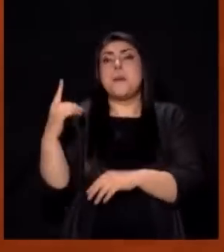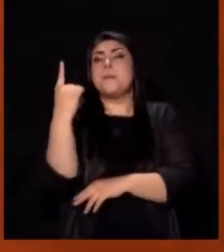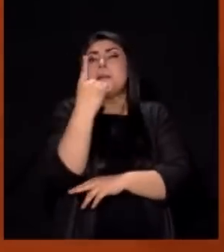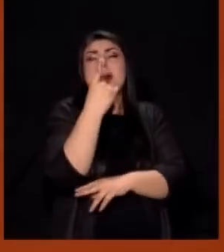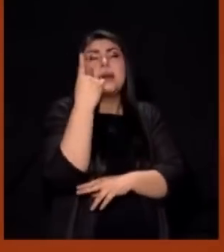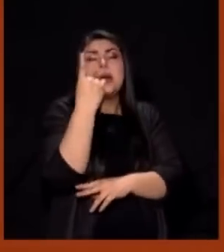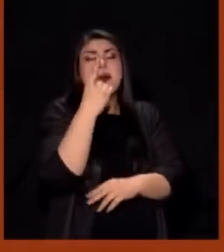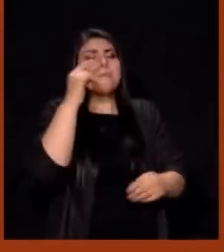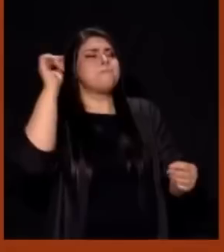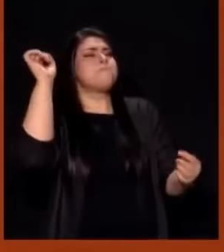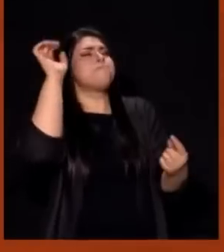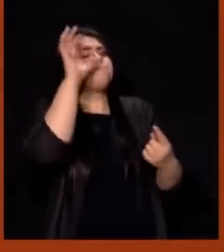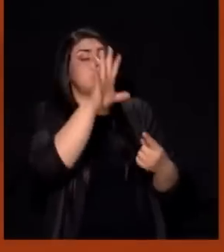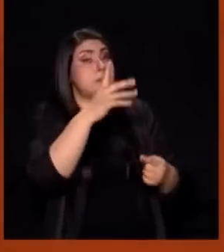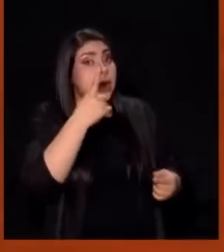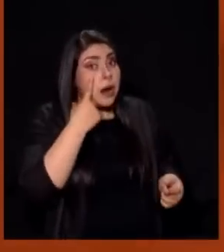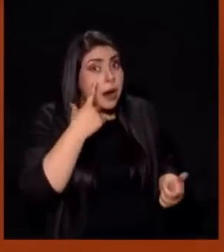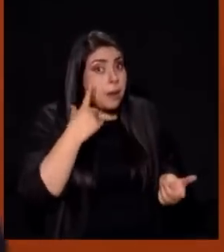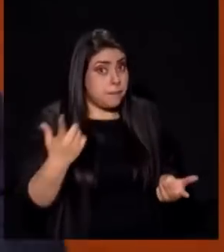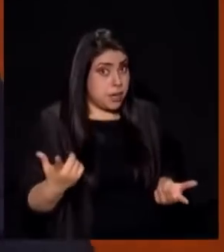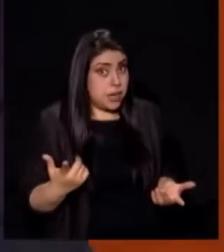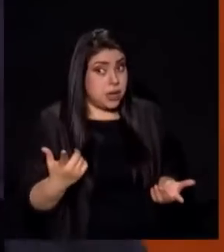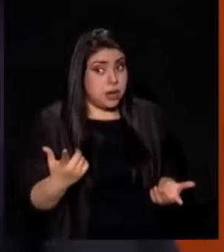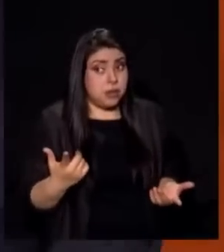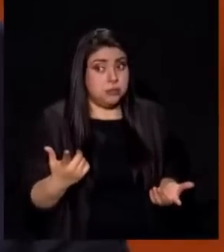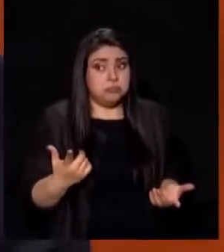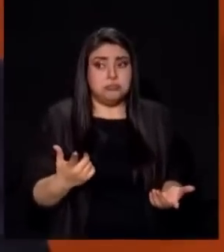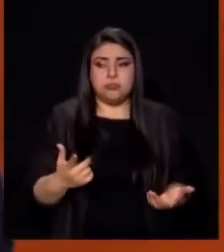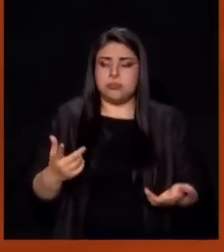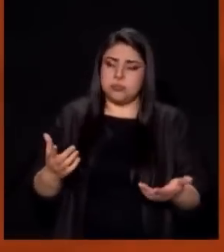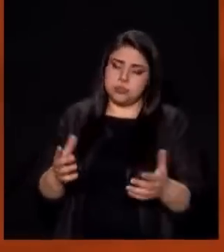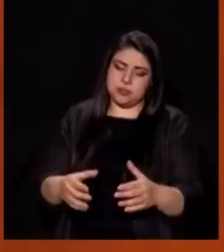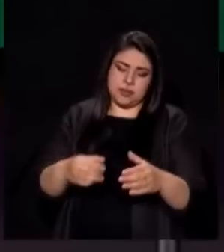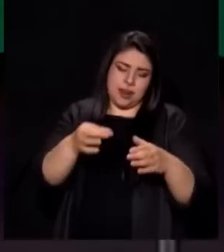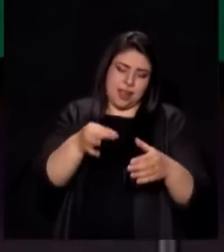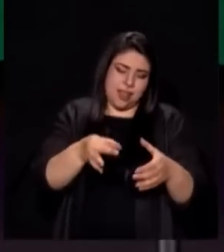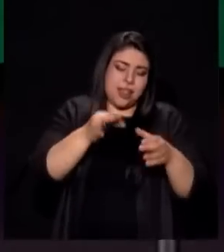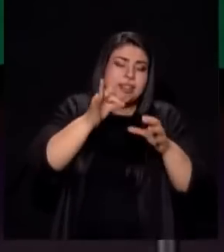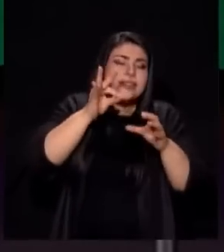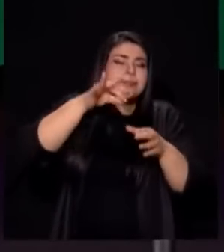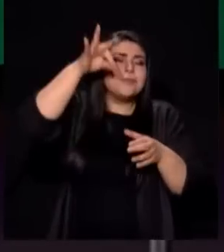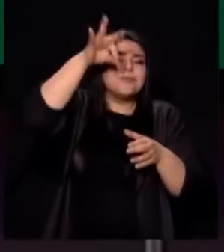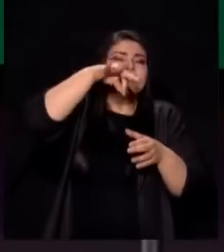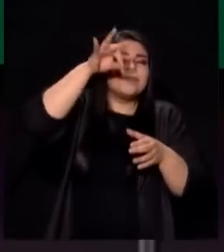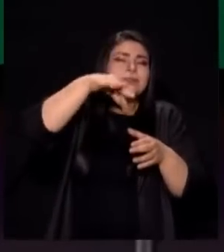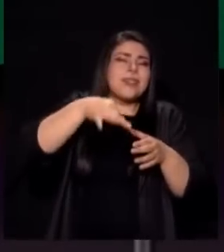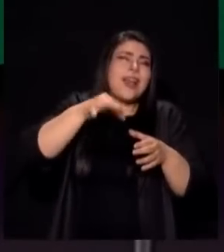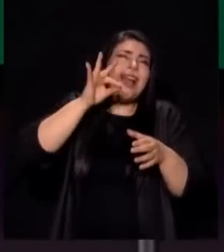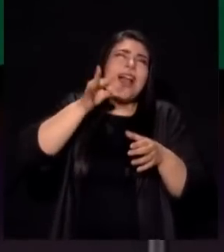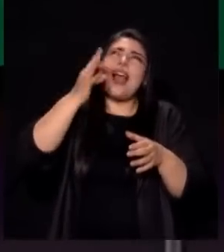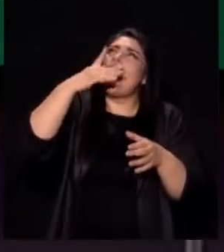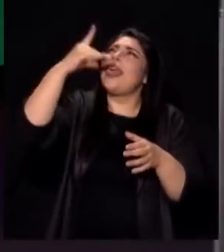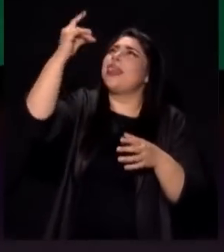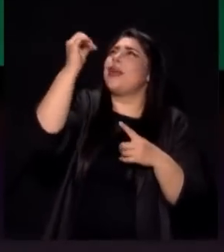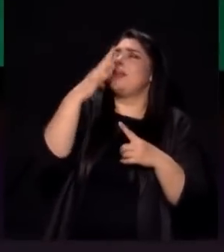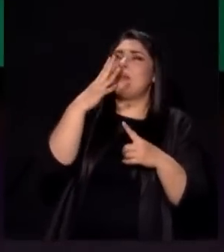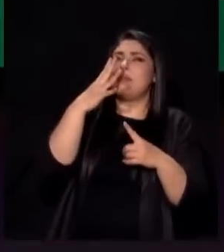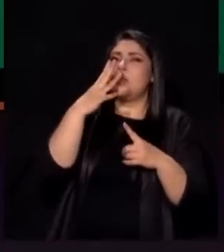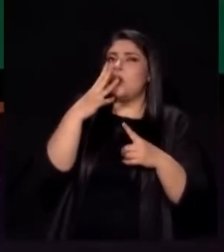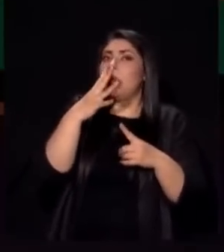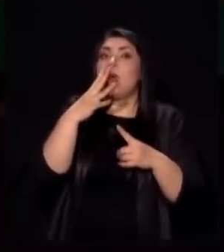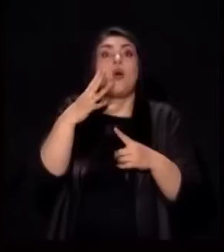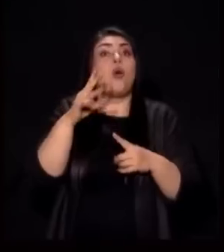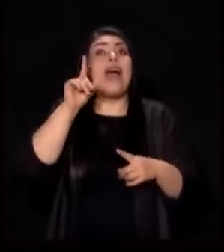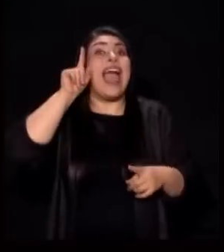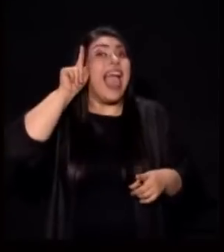tomamos Las bendiciones Como Dios me bendijo Con esta taza de té No, no Dios te bendijo Con su